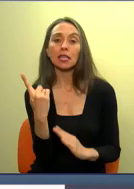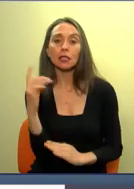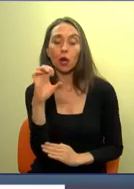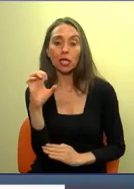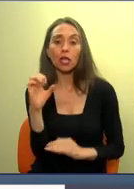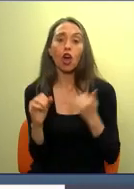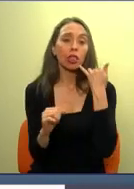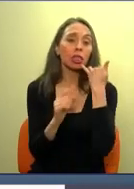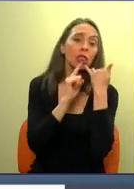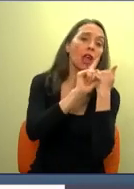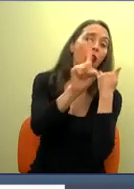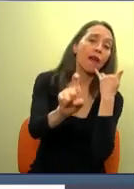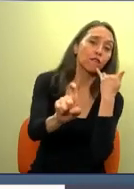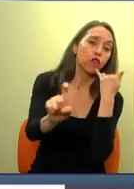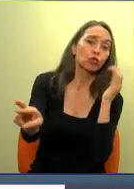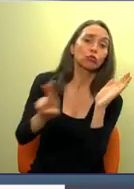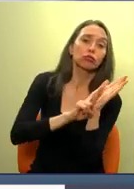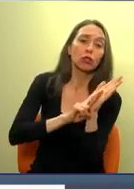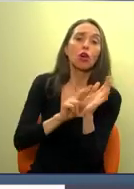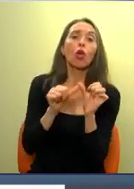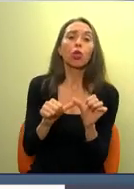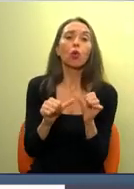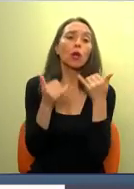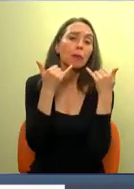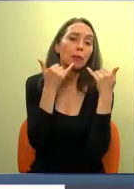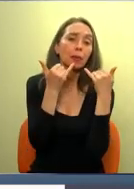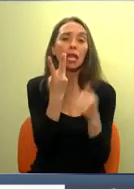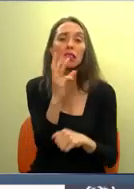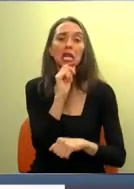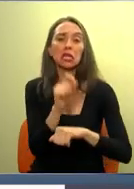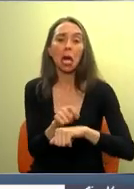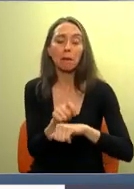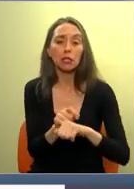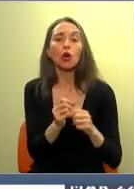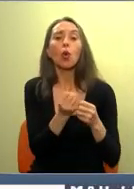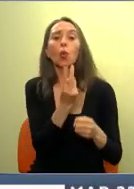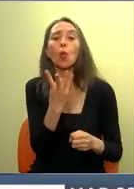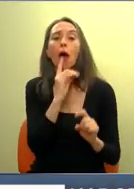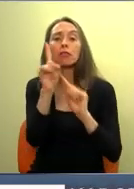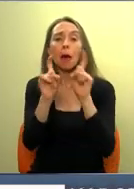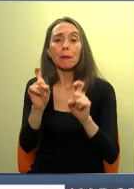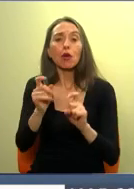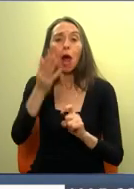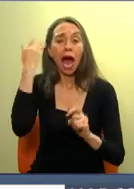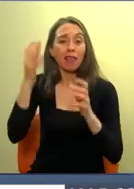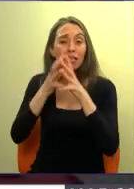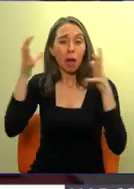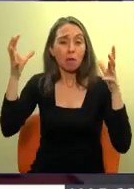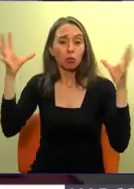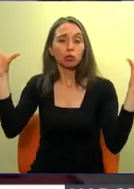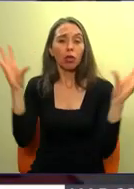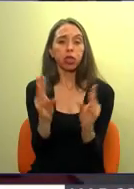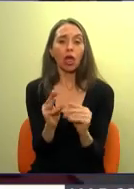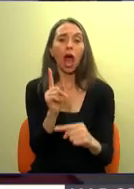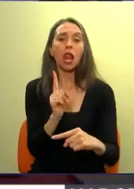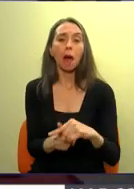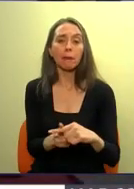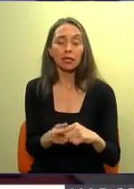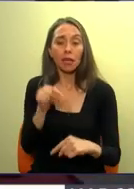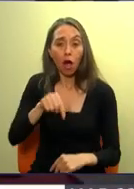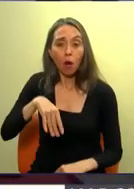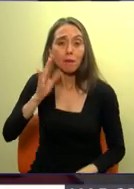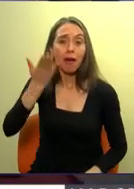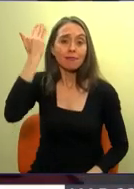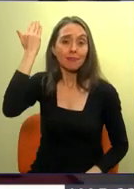Será por teléfono y durará aproximadamente 30 minutos. La cantidad de preguntas es la mitad que las versiones pasadas. Hoy día más que